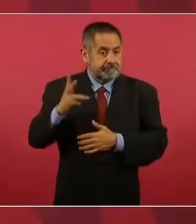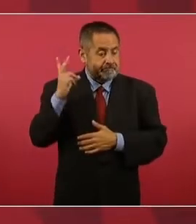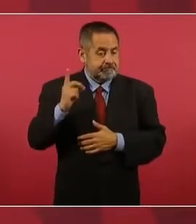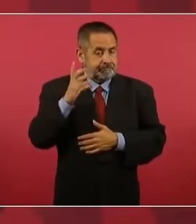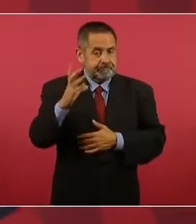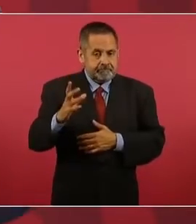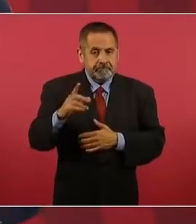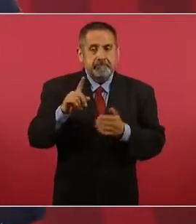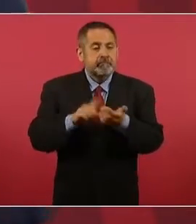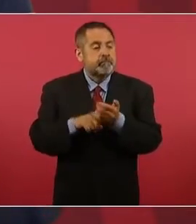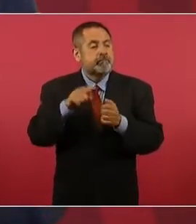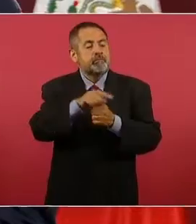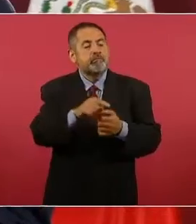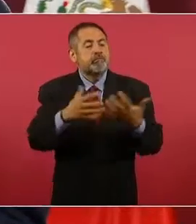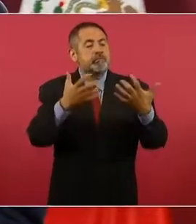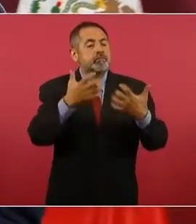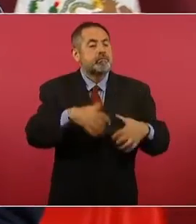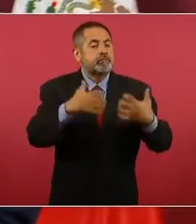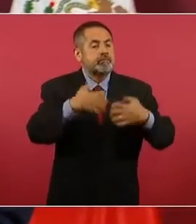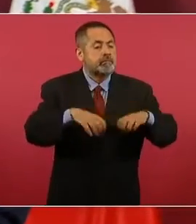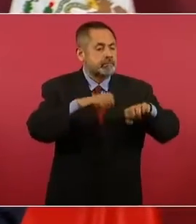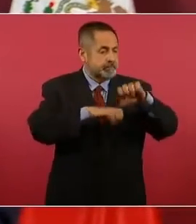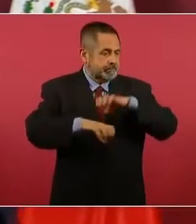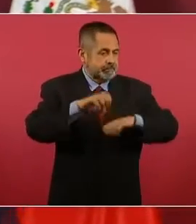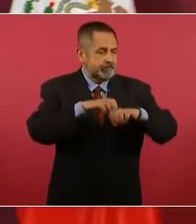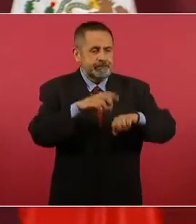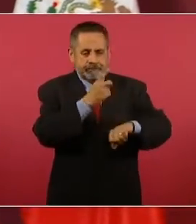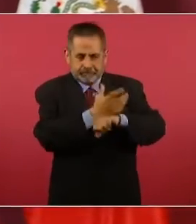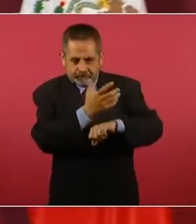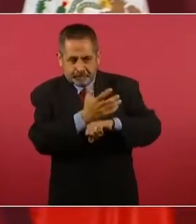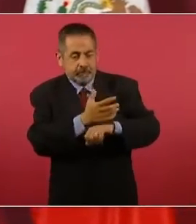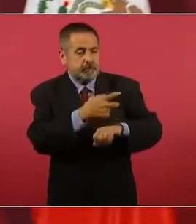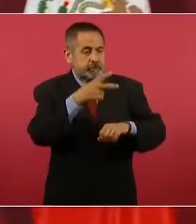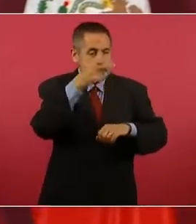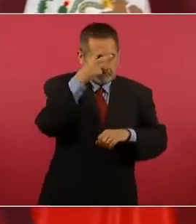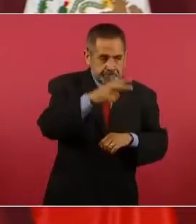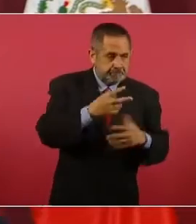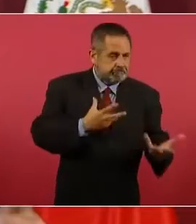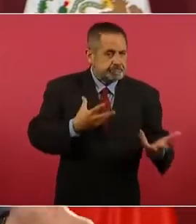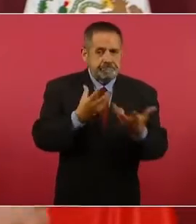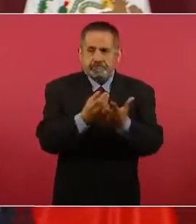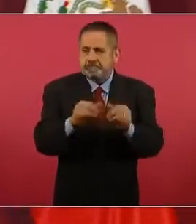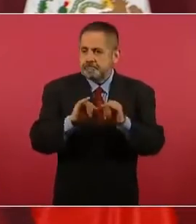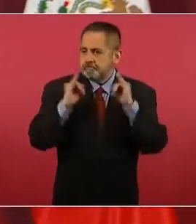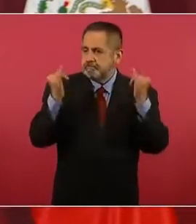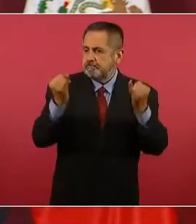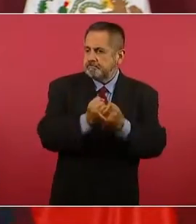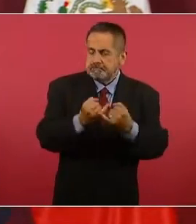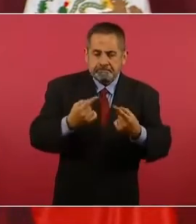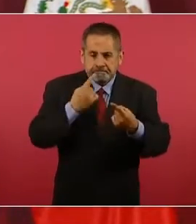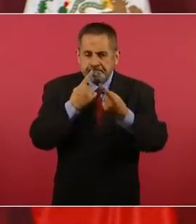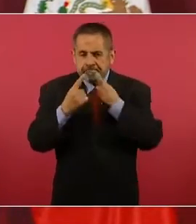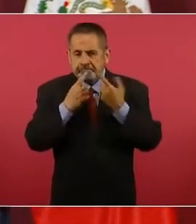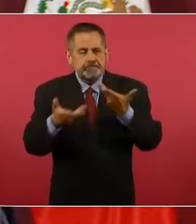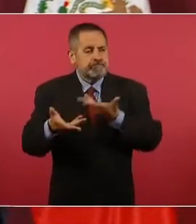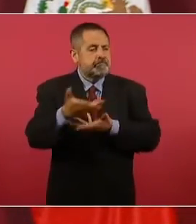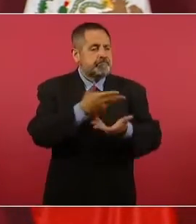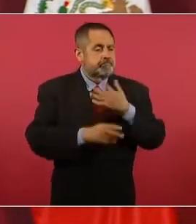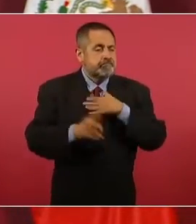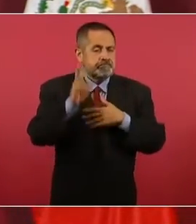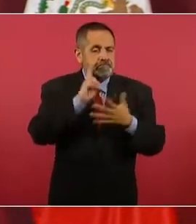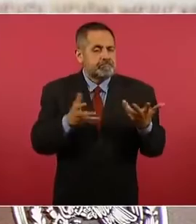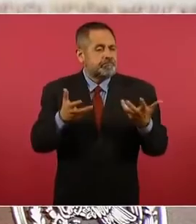empresarios mexicanos y estadounidenses para lograr